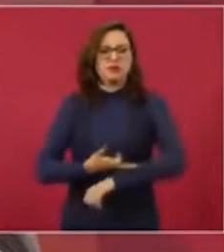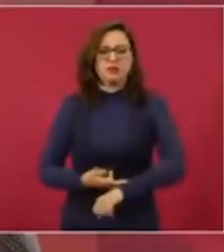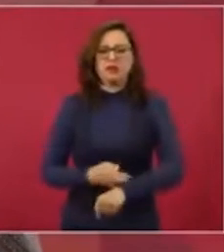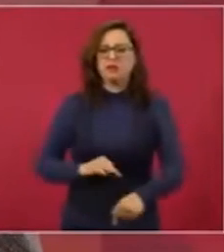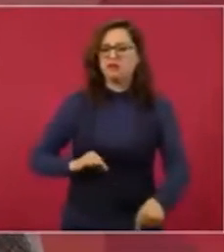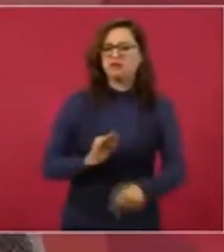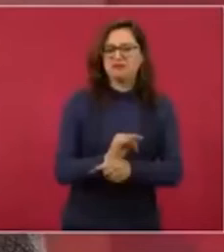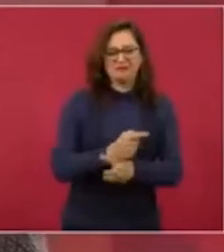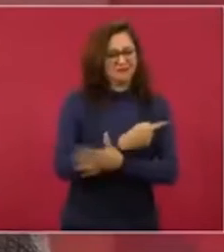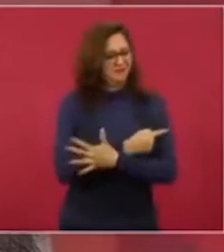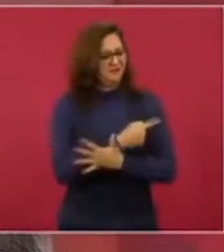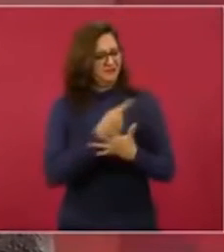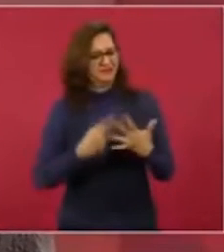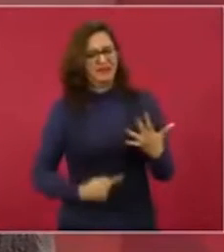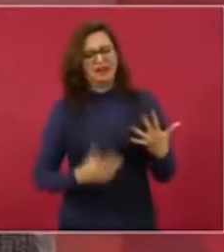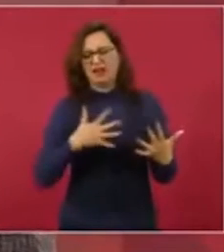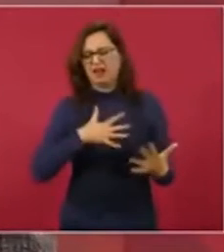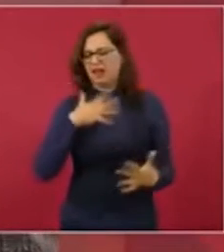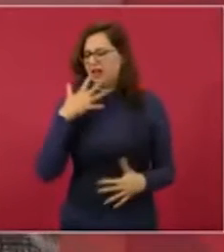de eso.